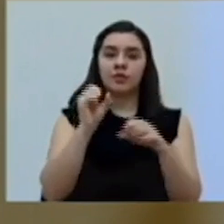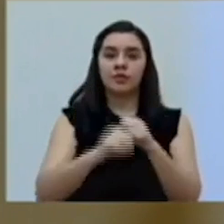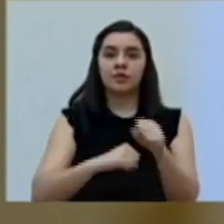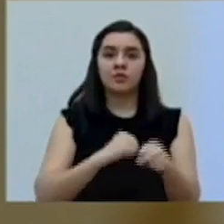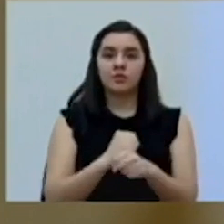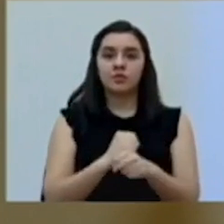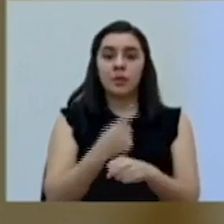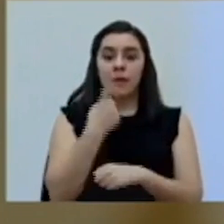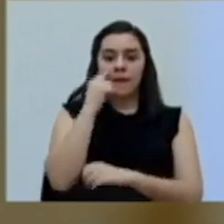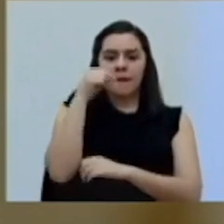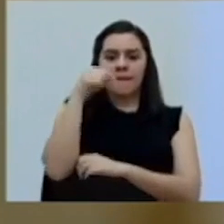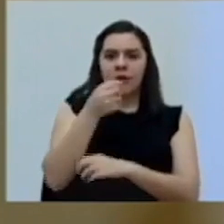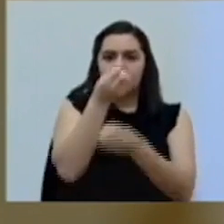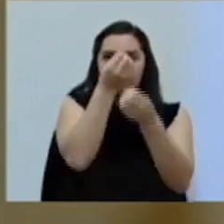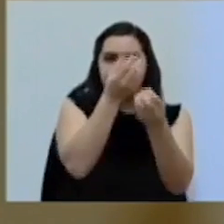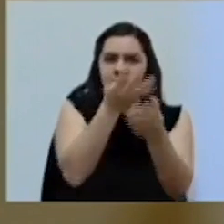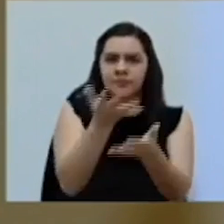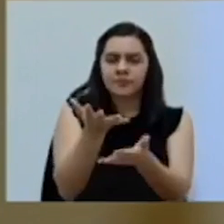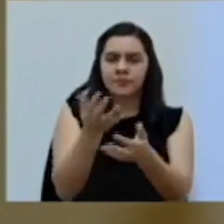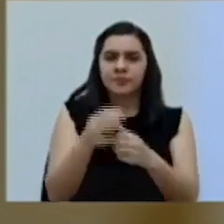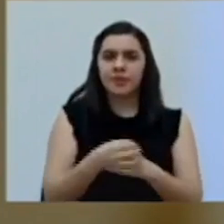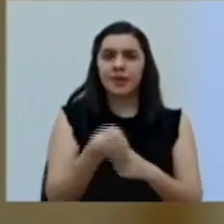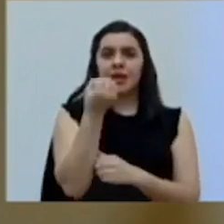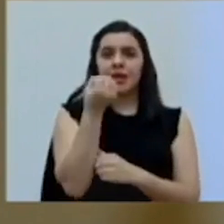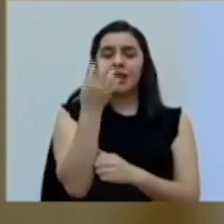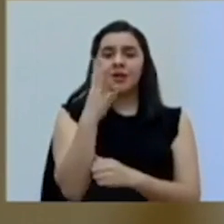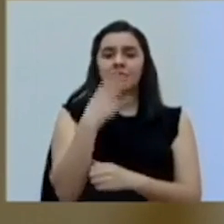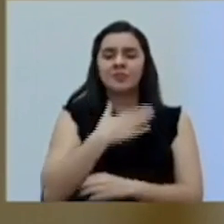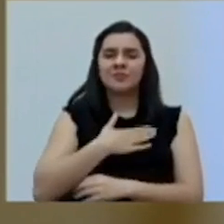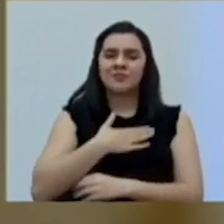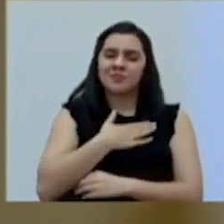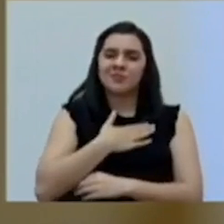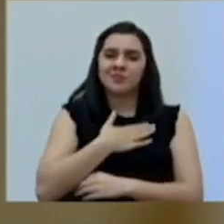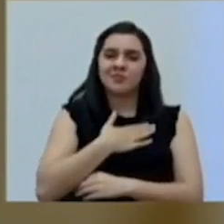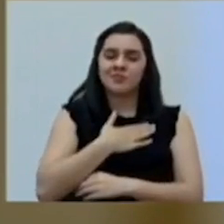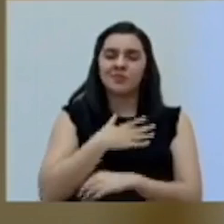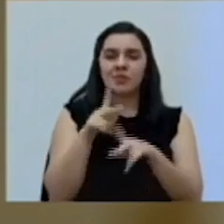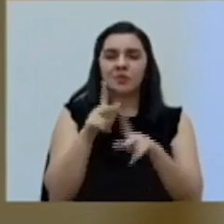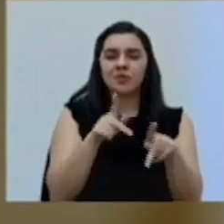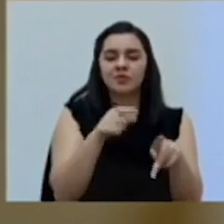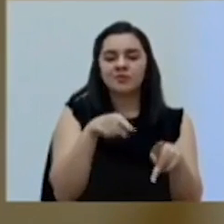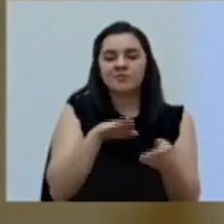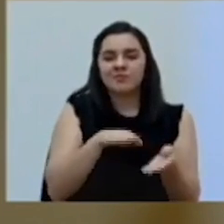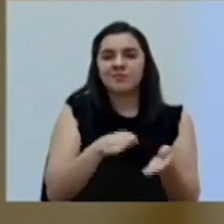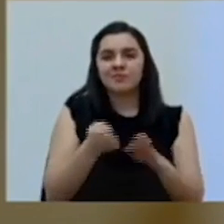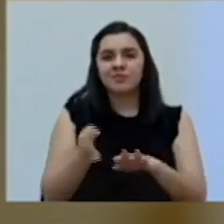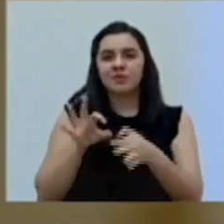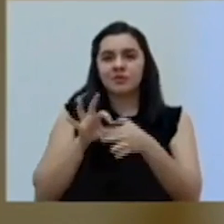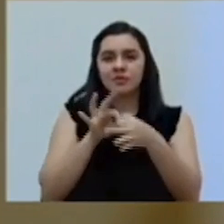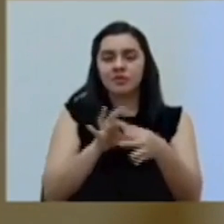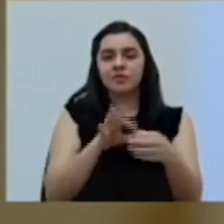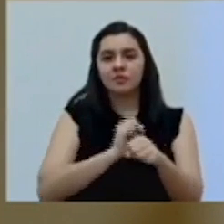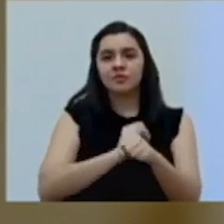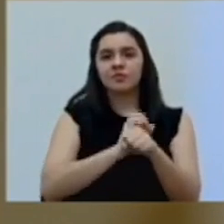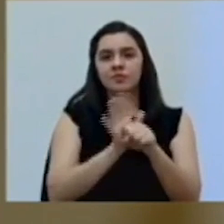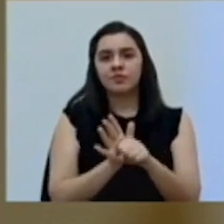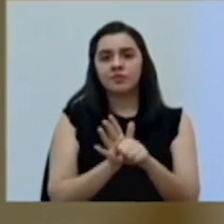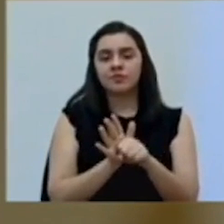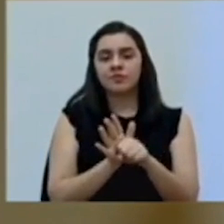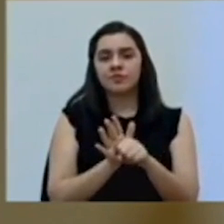Para hoy se reportan 14 lamentables personas que han fallecido relacionadas con el COVID